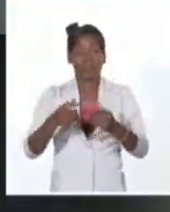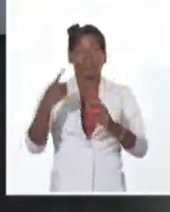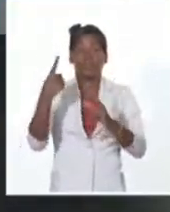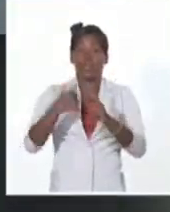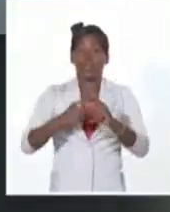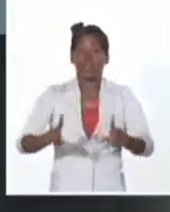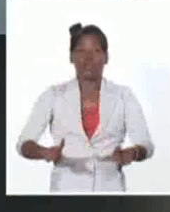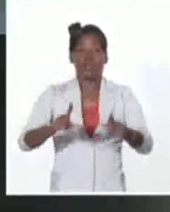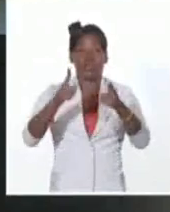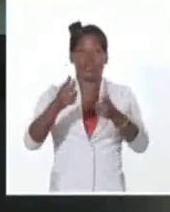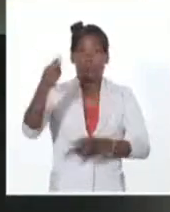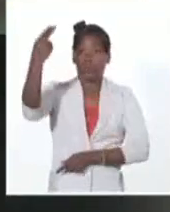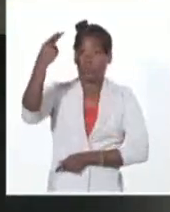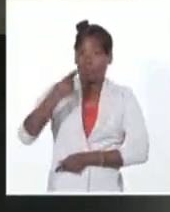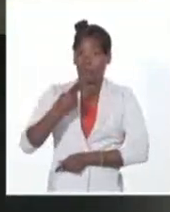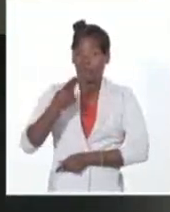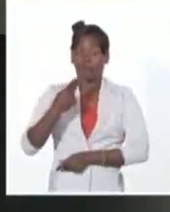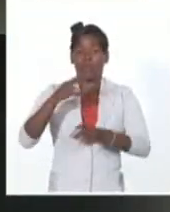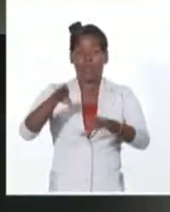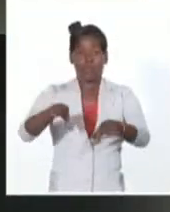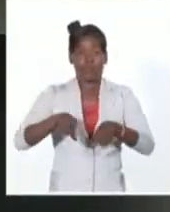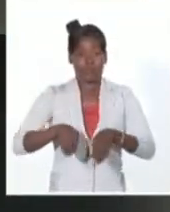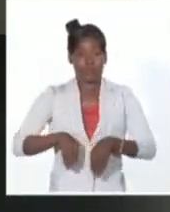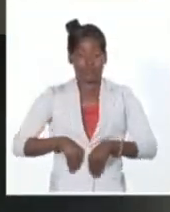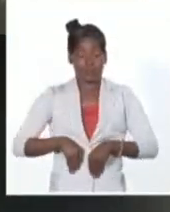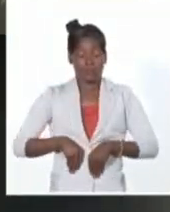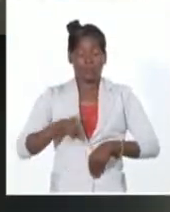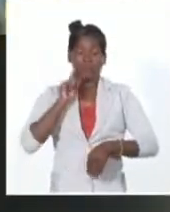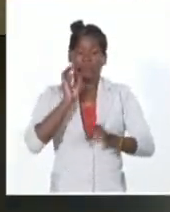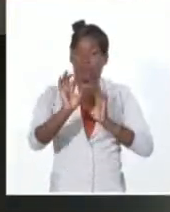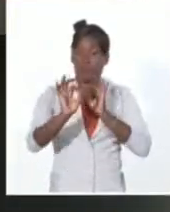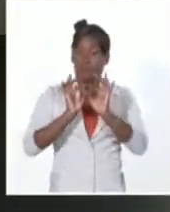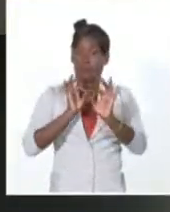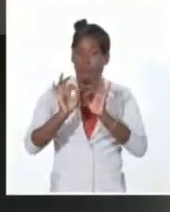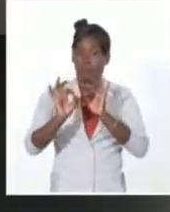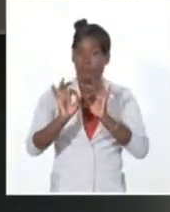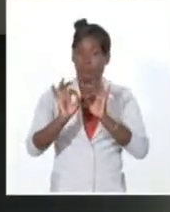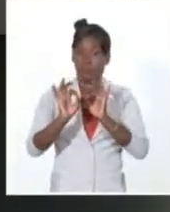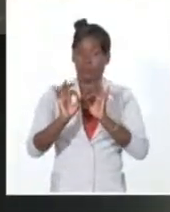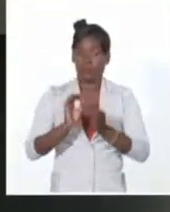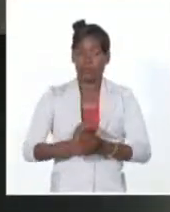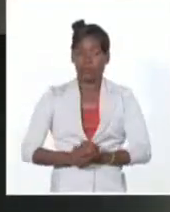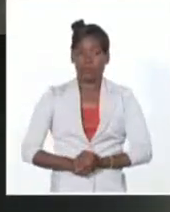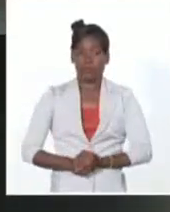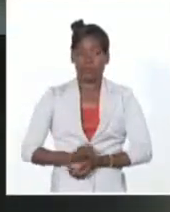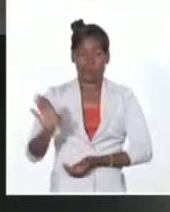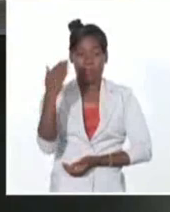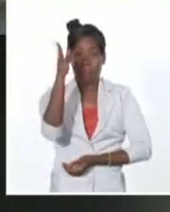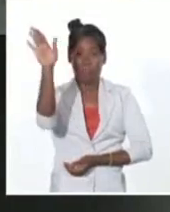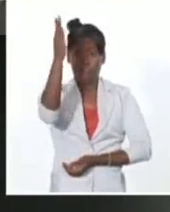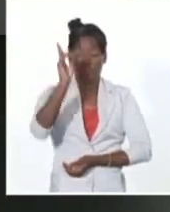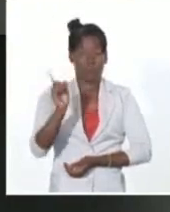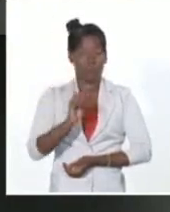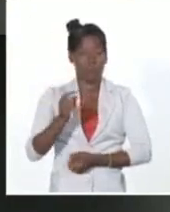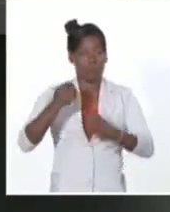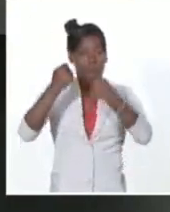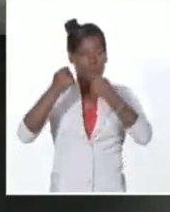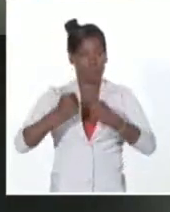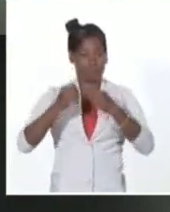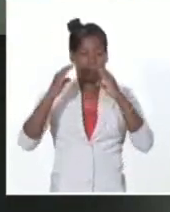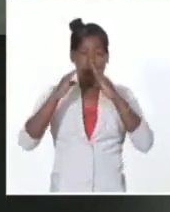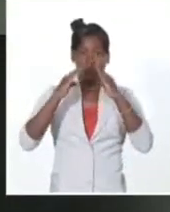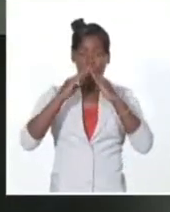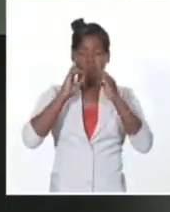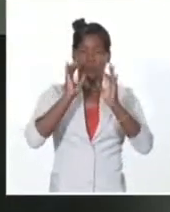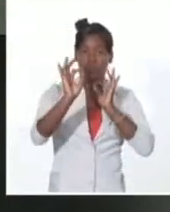observancia sobre las normas de conductas y no cometer imprudencias. Mantenerse además atentos a